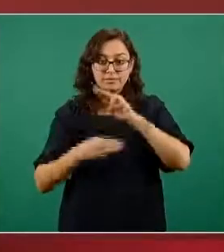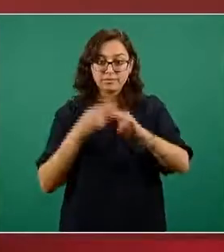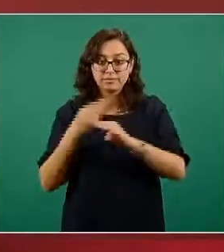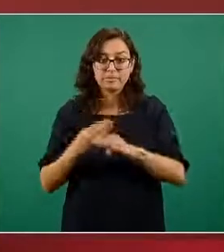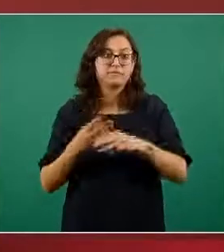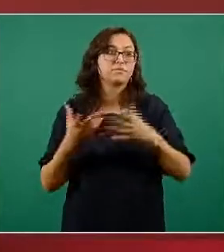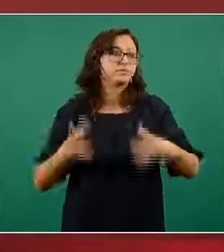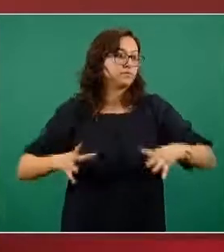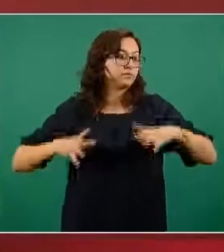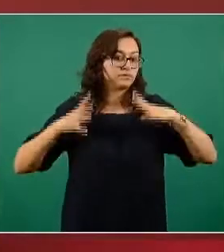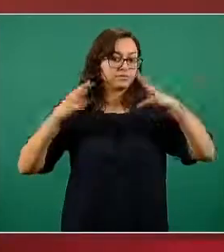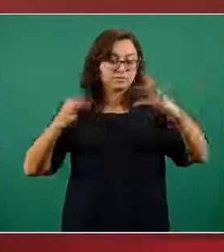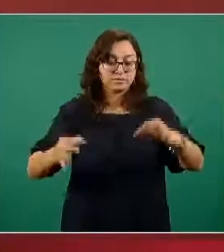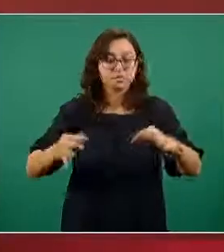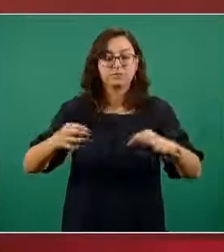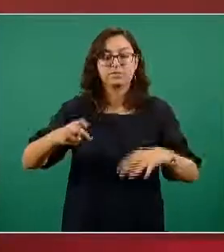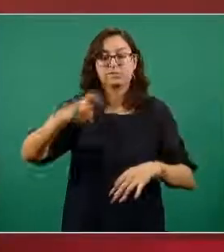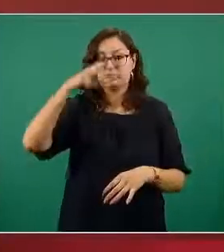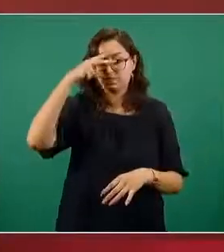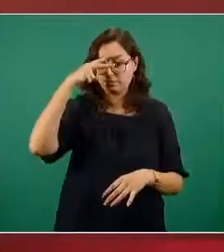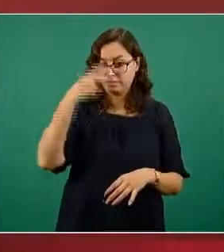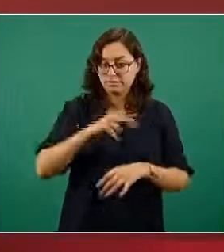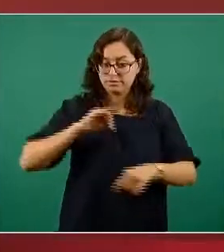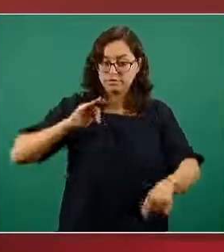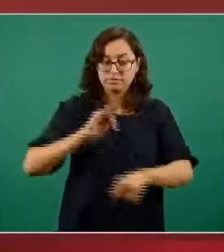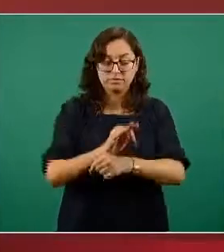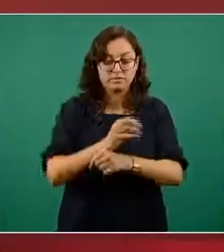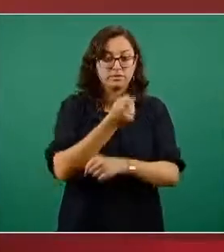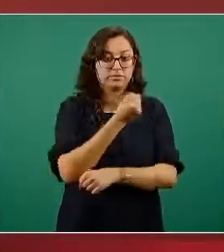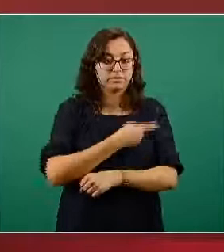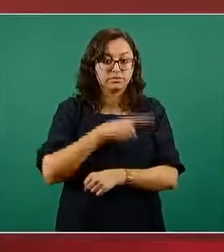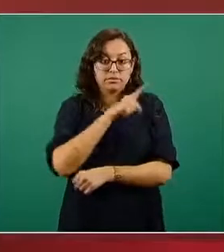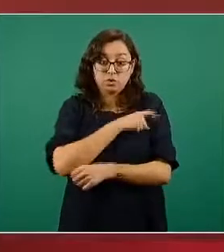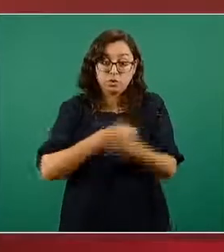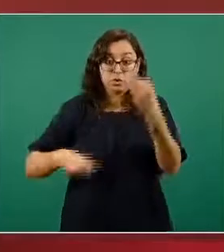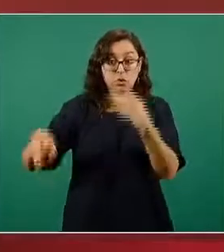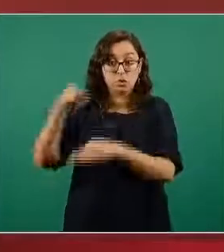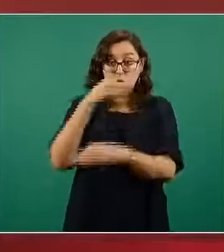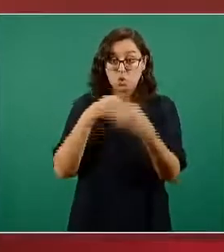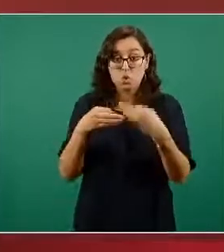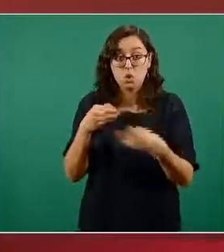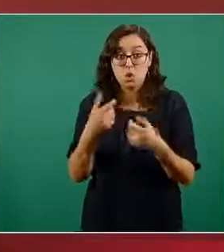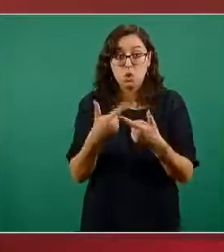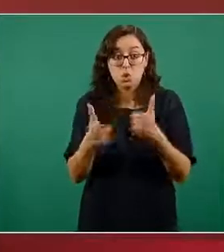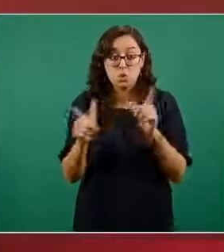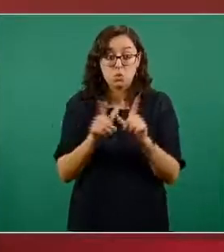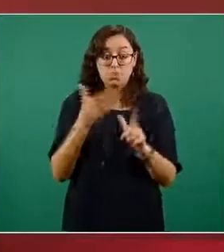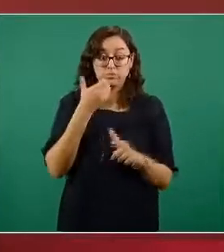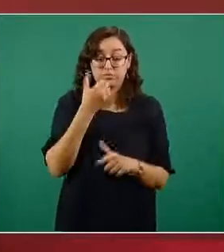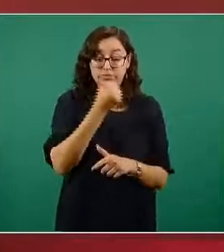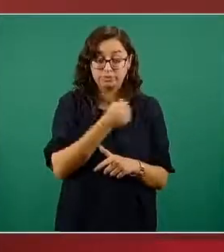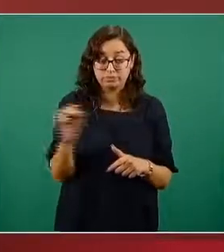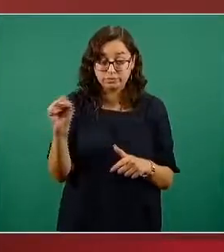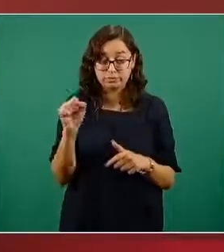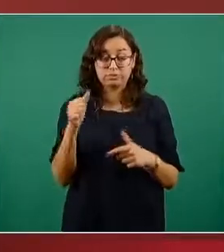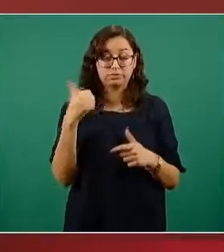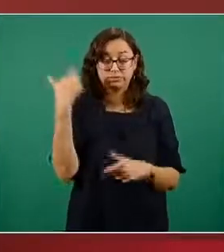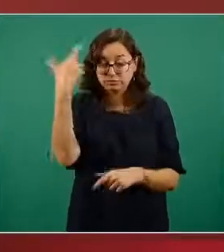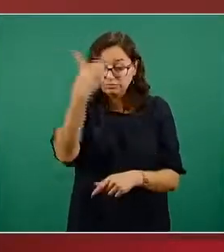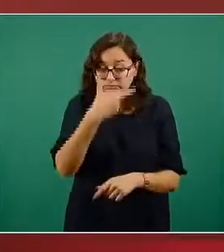fundaciones como la Fundación Mexicana para la Salud y este grupo de personas expertas analizó con mucho